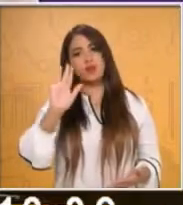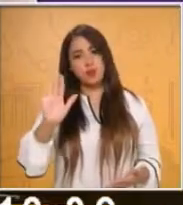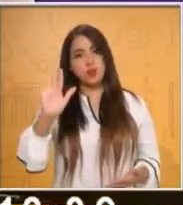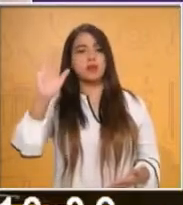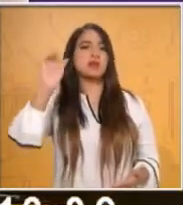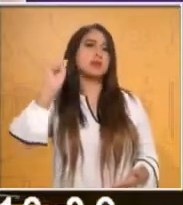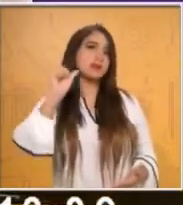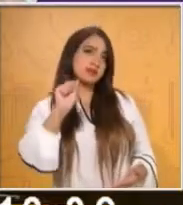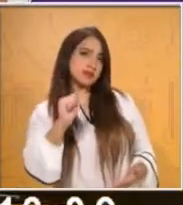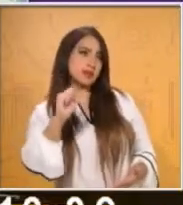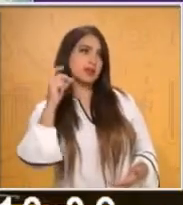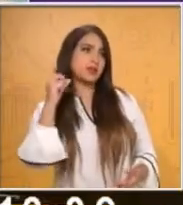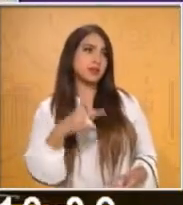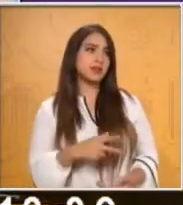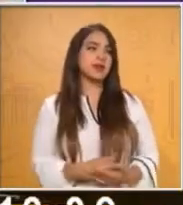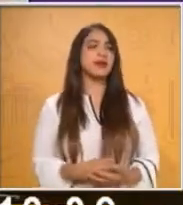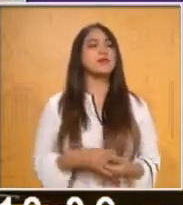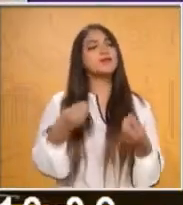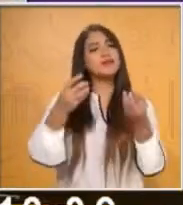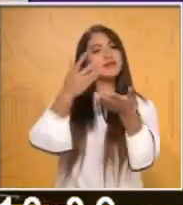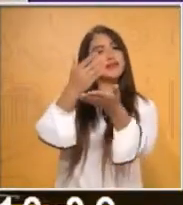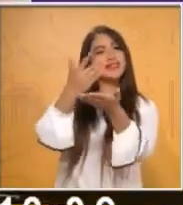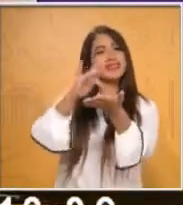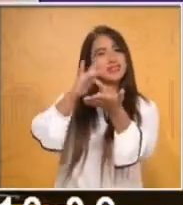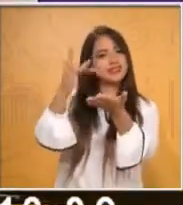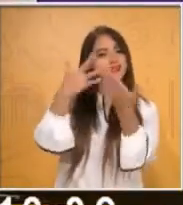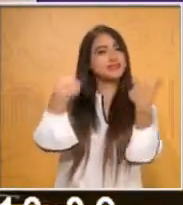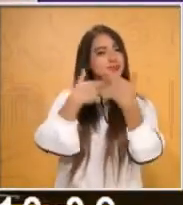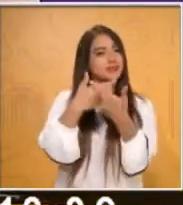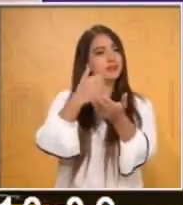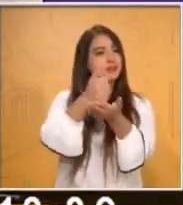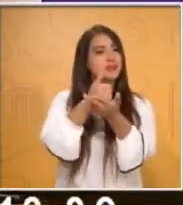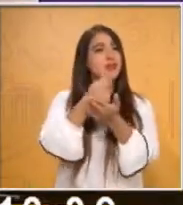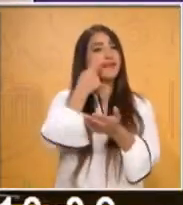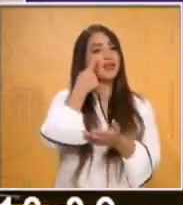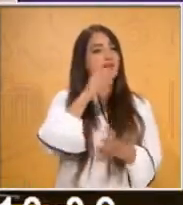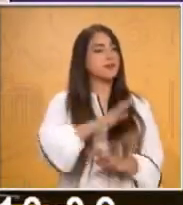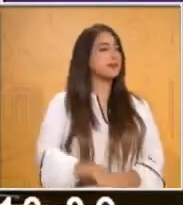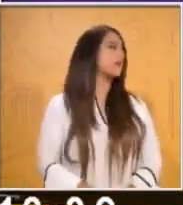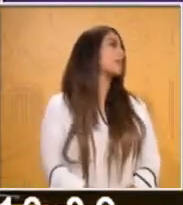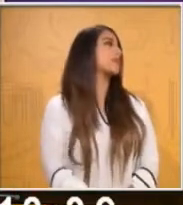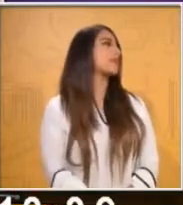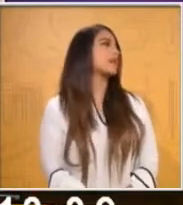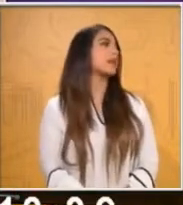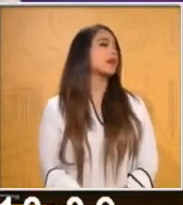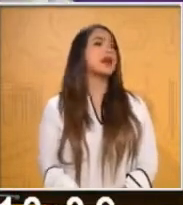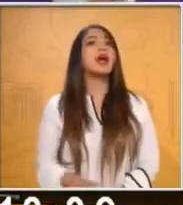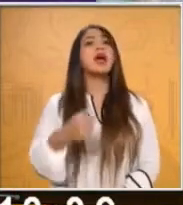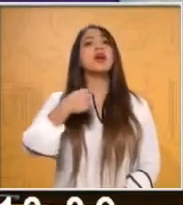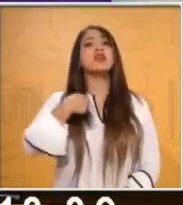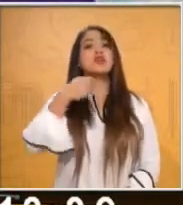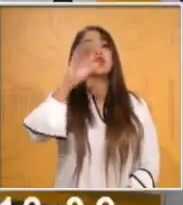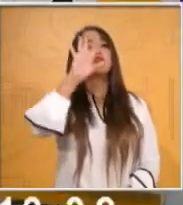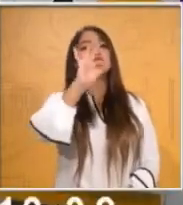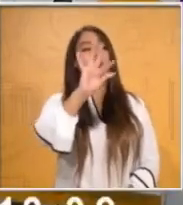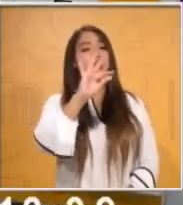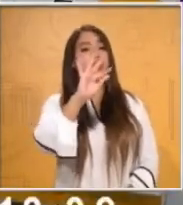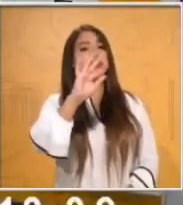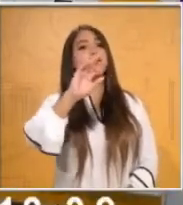nos vamos a ir hacia atrás. Comenzamos. Yo les voy a decir el 40. 30.